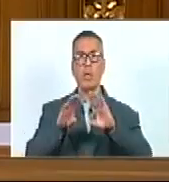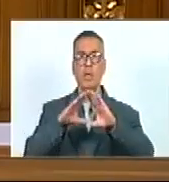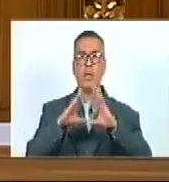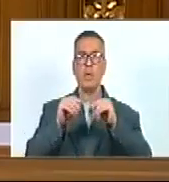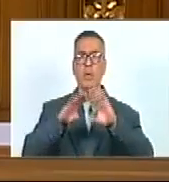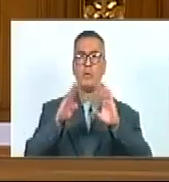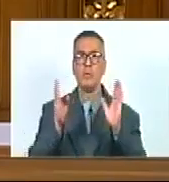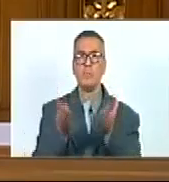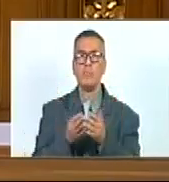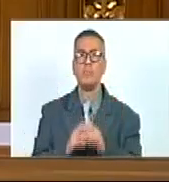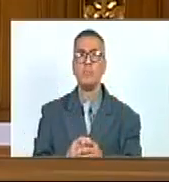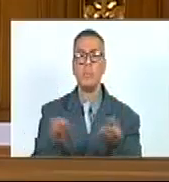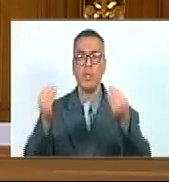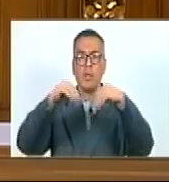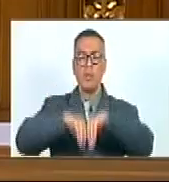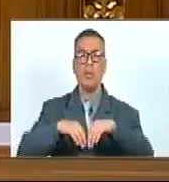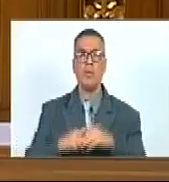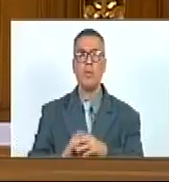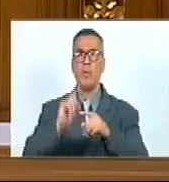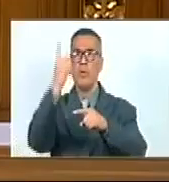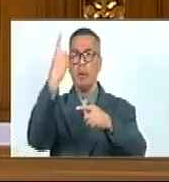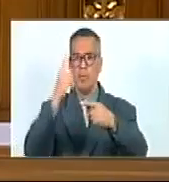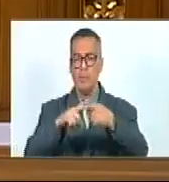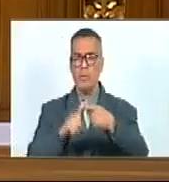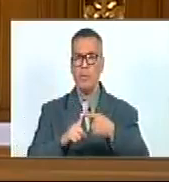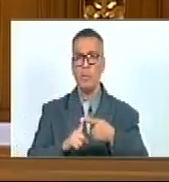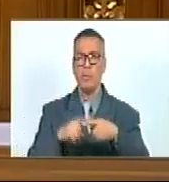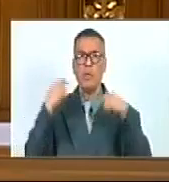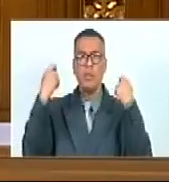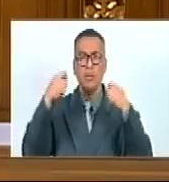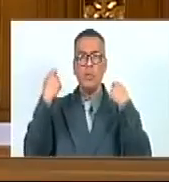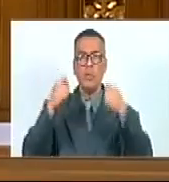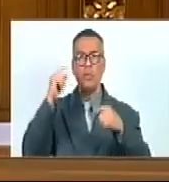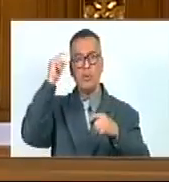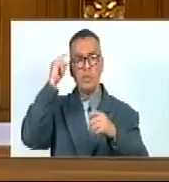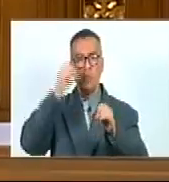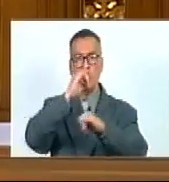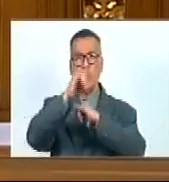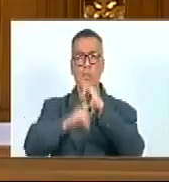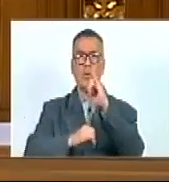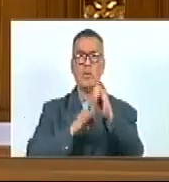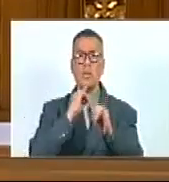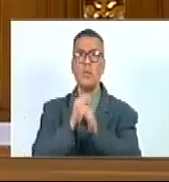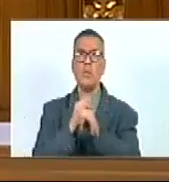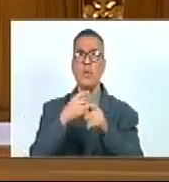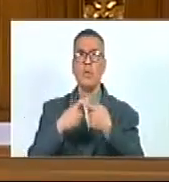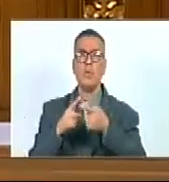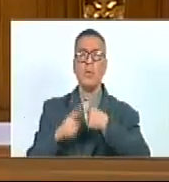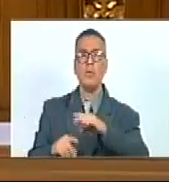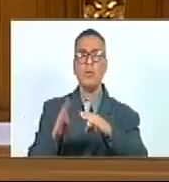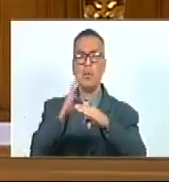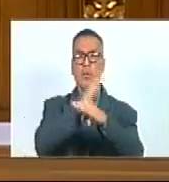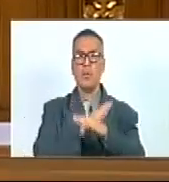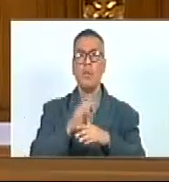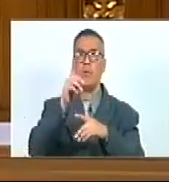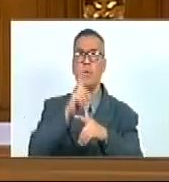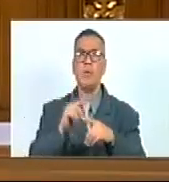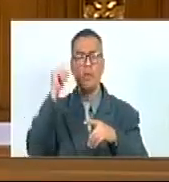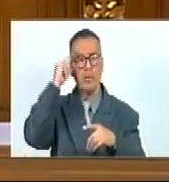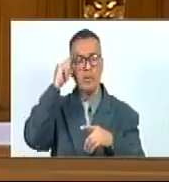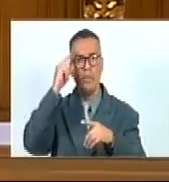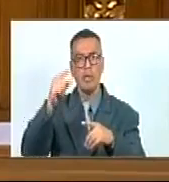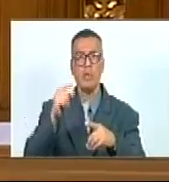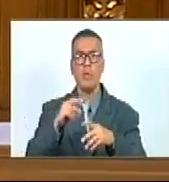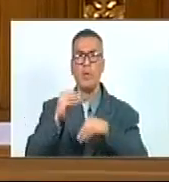Mundial Acuerda Primero Celebrar El Día Internacional De La Diversidad Biológica Como Fecha